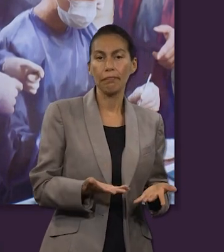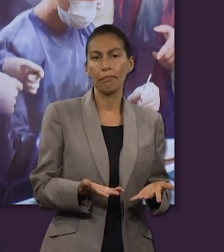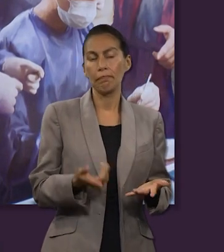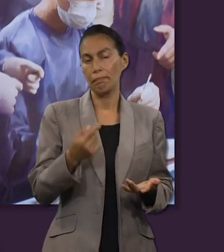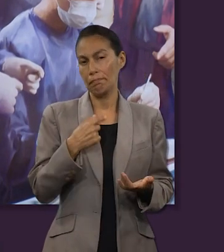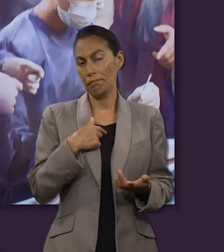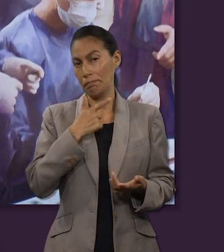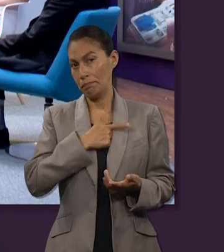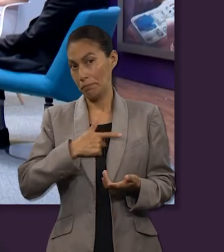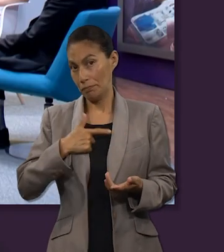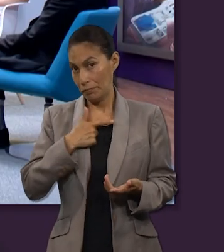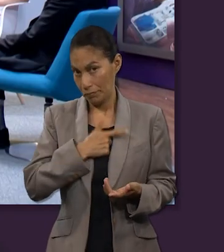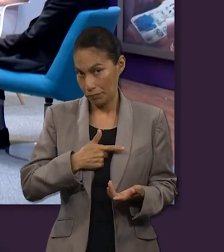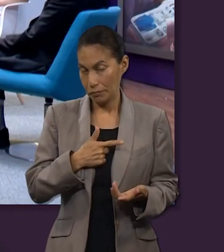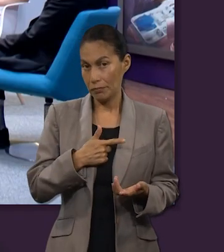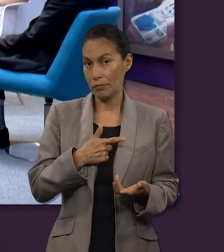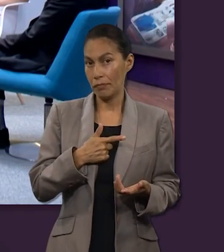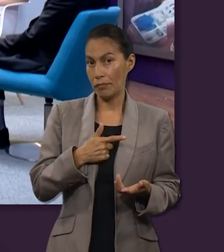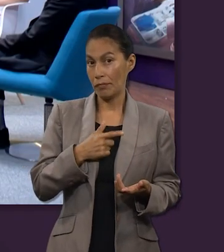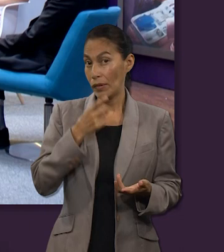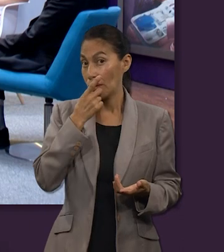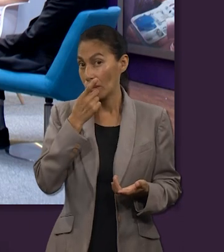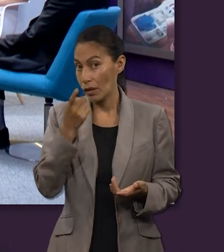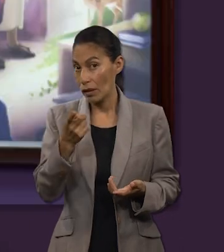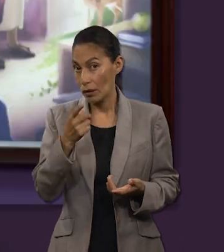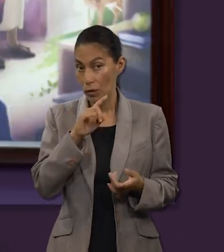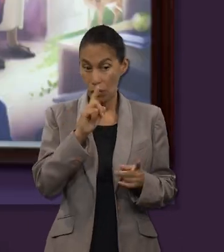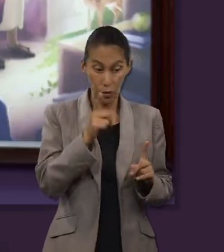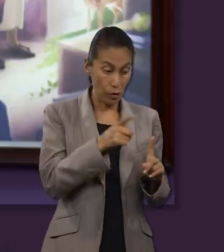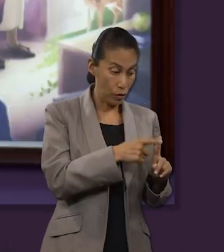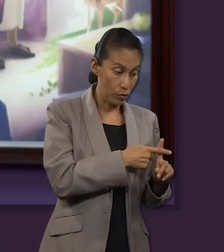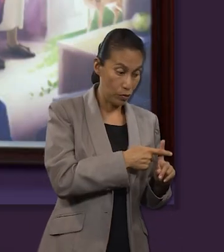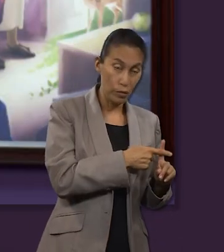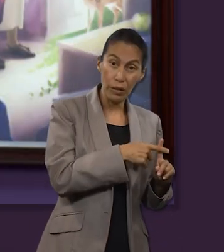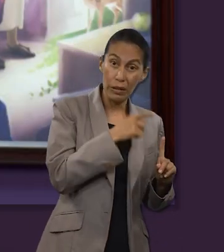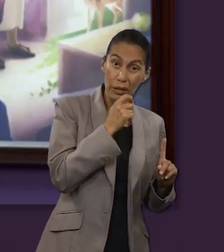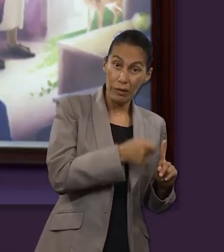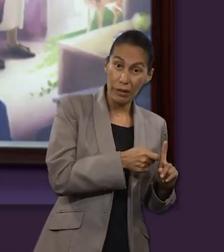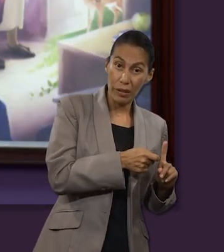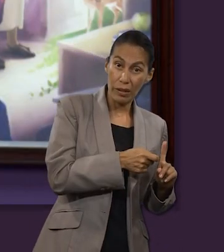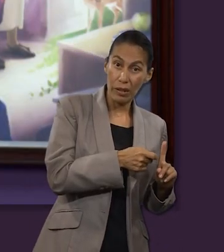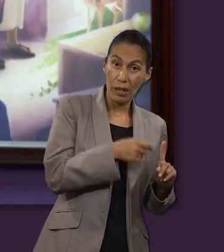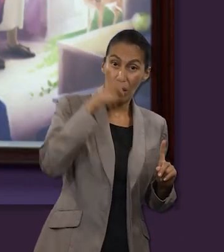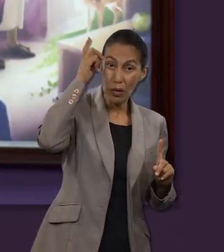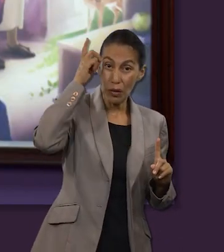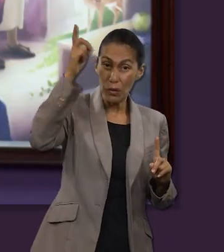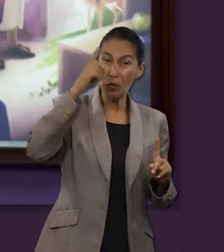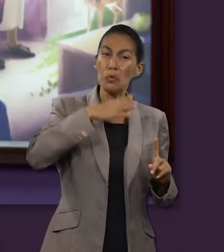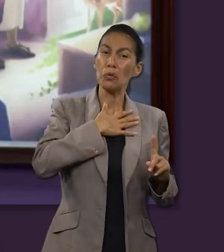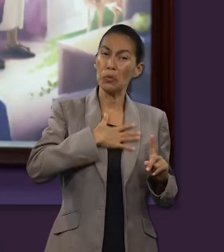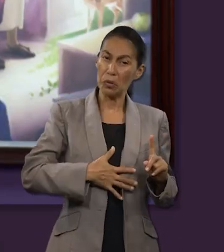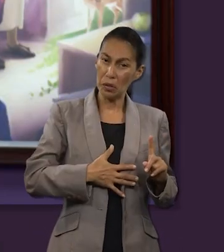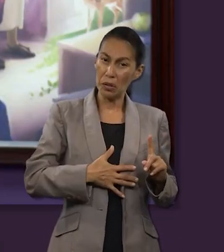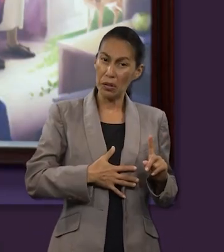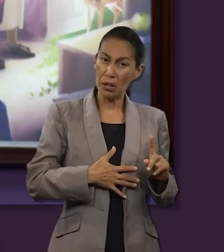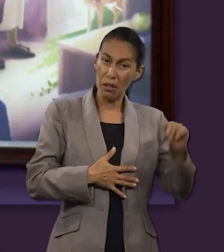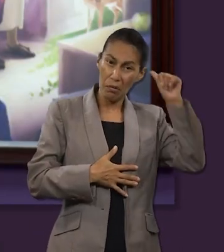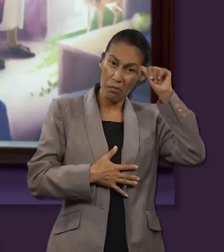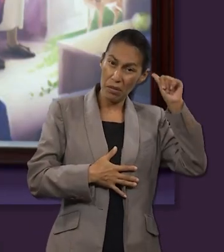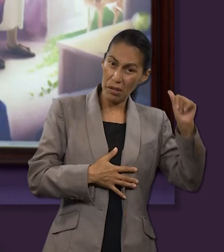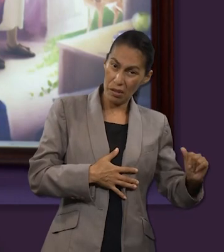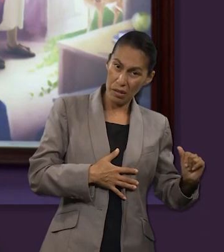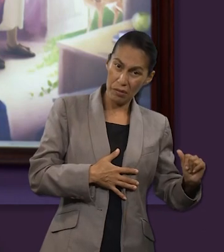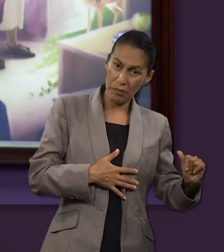Me gustaría comenzar añadiendo que la Cruz es la revelación suprema de la justicia de Dios sobre el